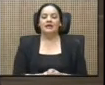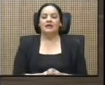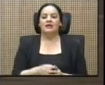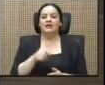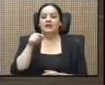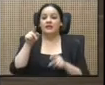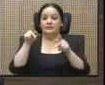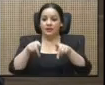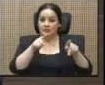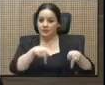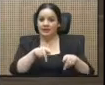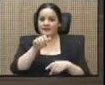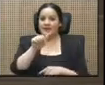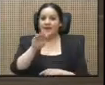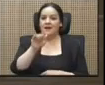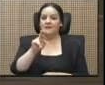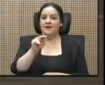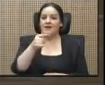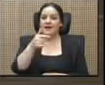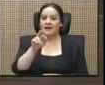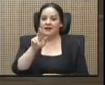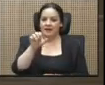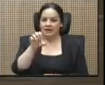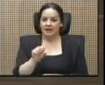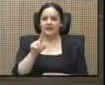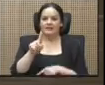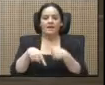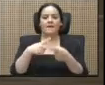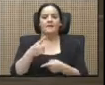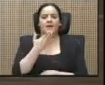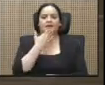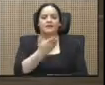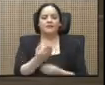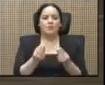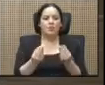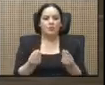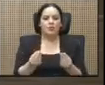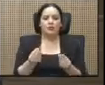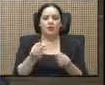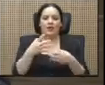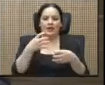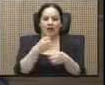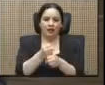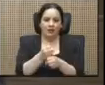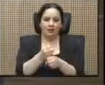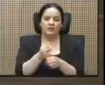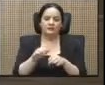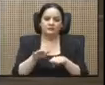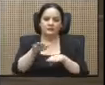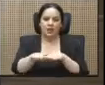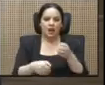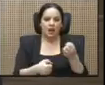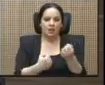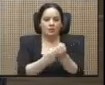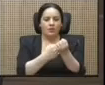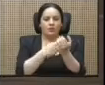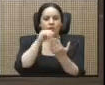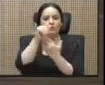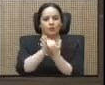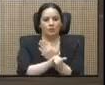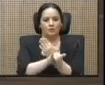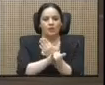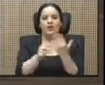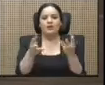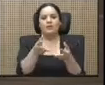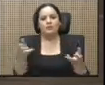van a agradecer muchísimo de que, que demos ese paso, de que apoyemos ese proyecto, de que